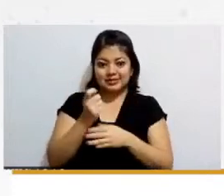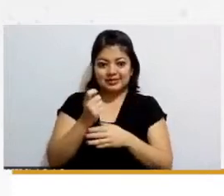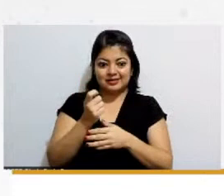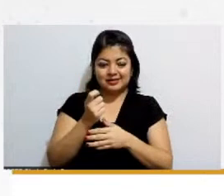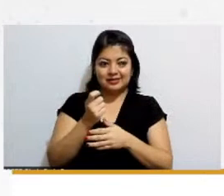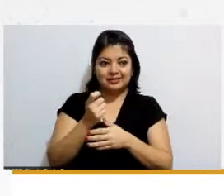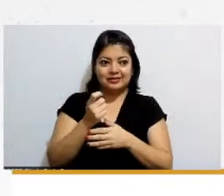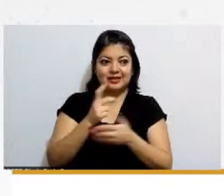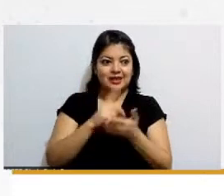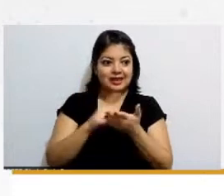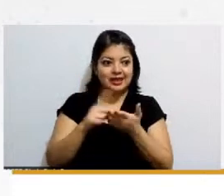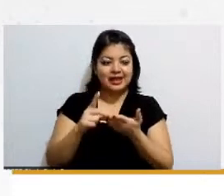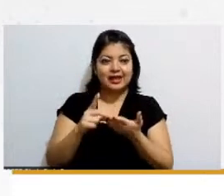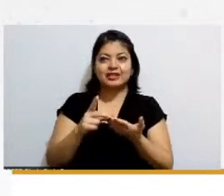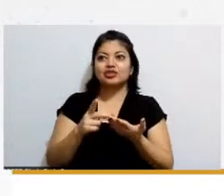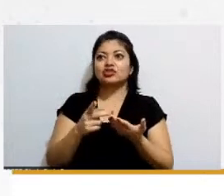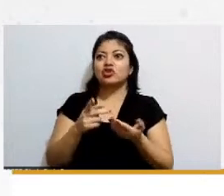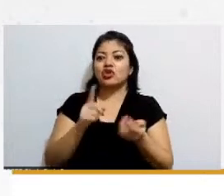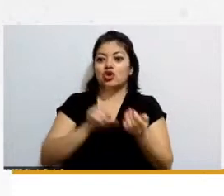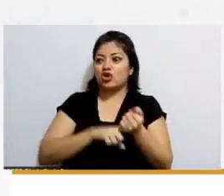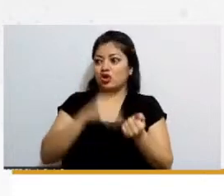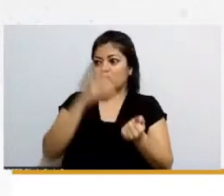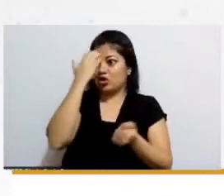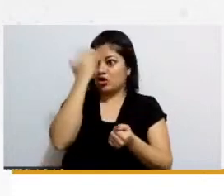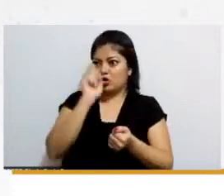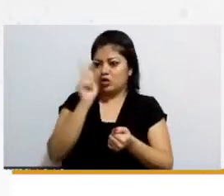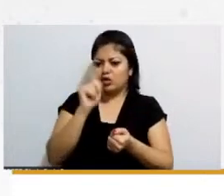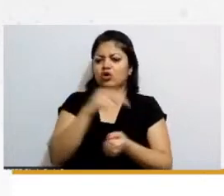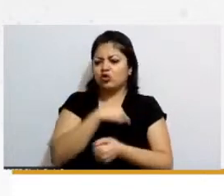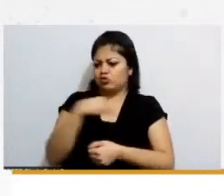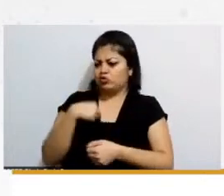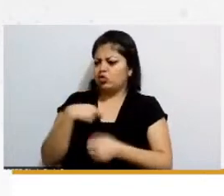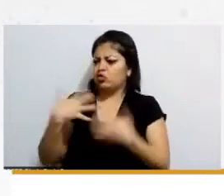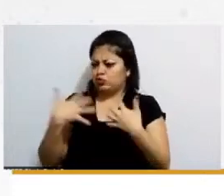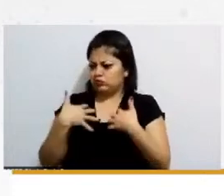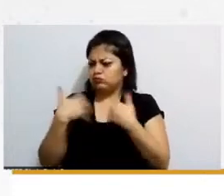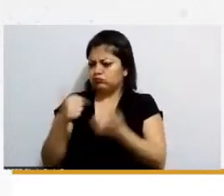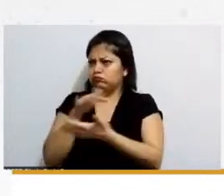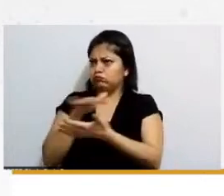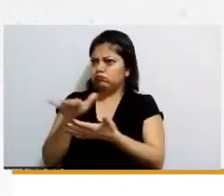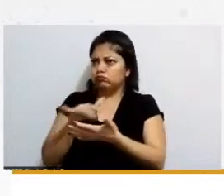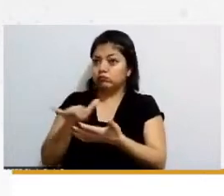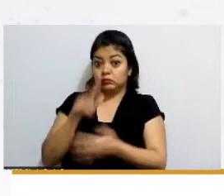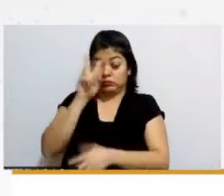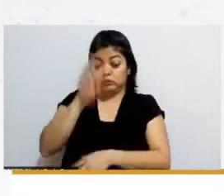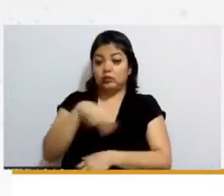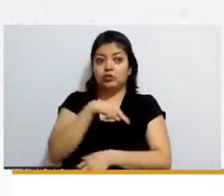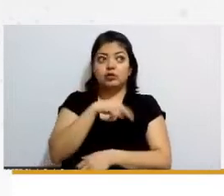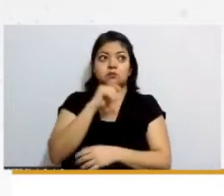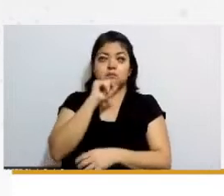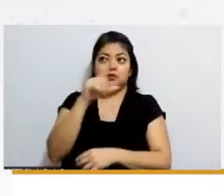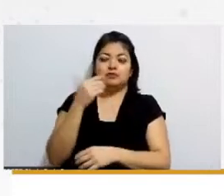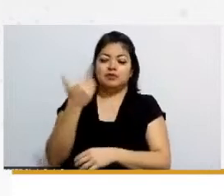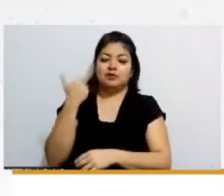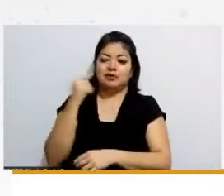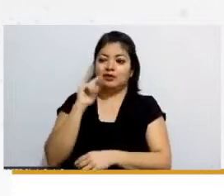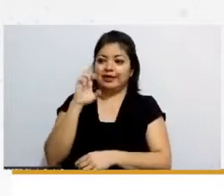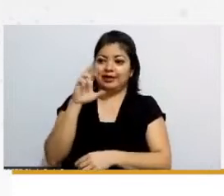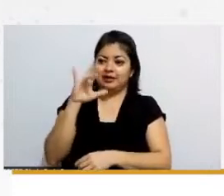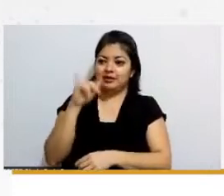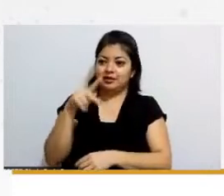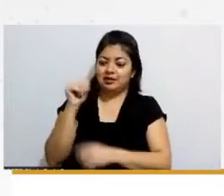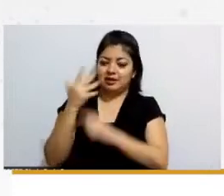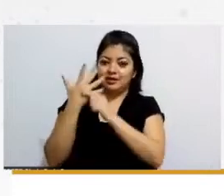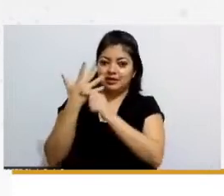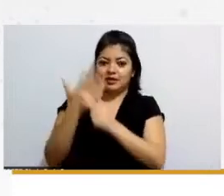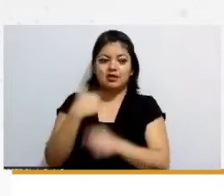un poquito que está muy entendible para nosotros como bien lo decía Erika pues yo yo ya sé que son esas esas